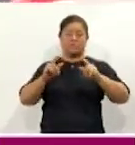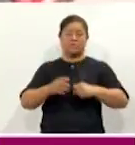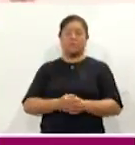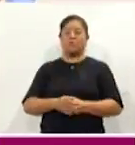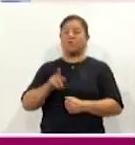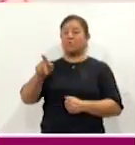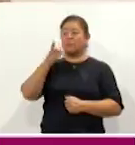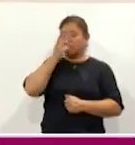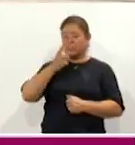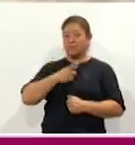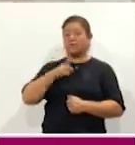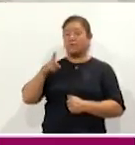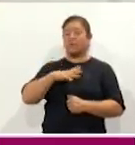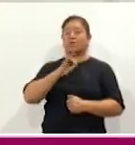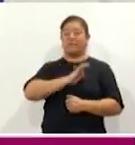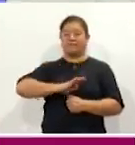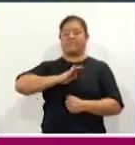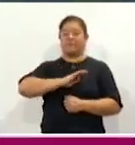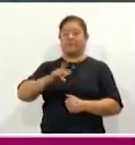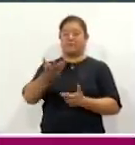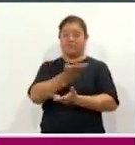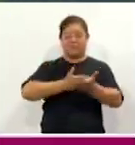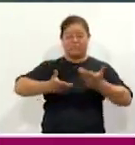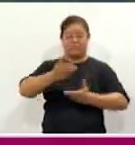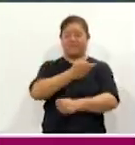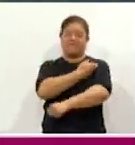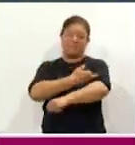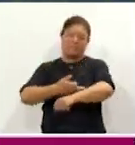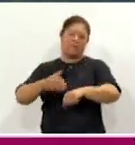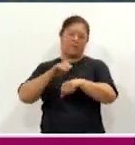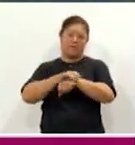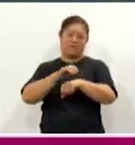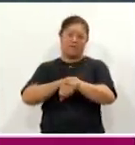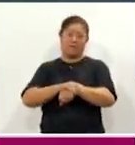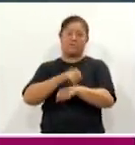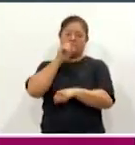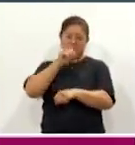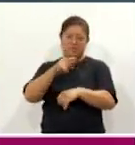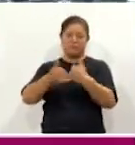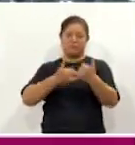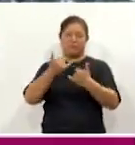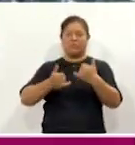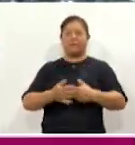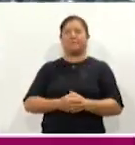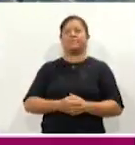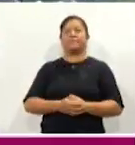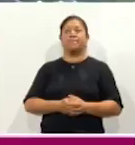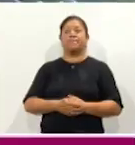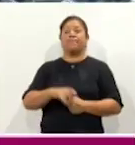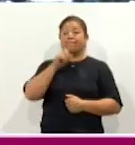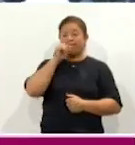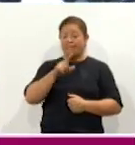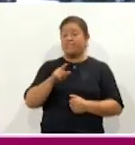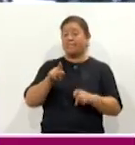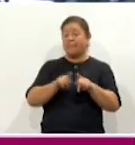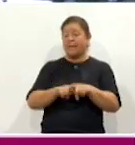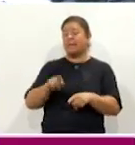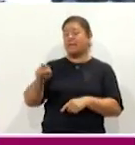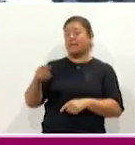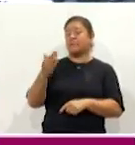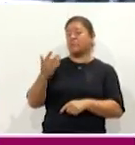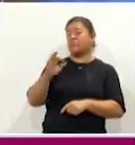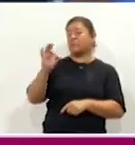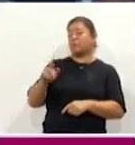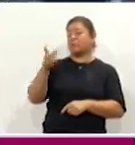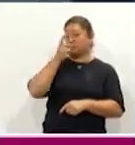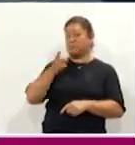quienes mencionaron que les hace felices convivir con su familia y amigos, además de jugar. Asimismo, el 50% señalaron que